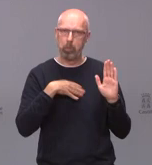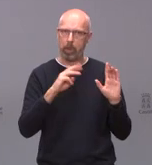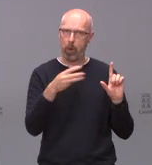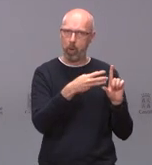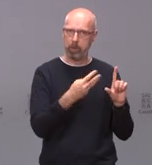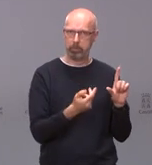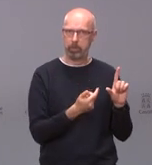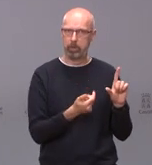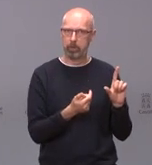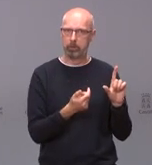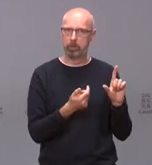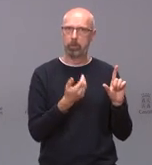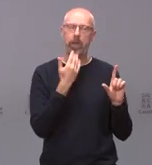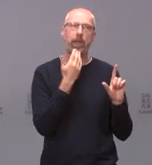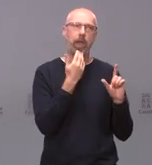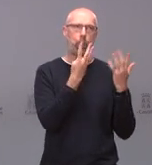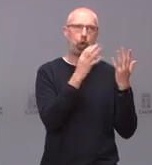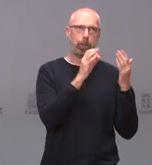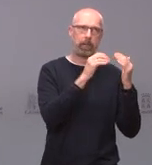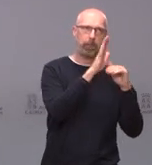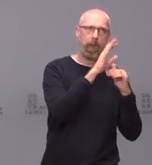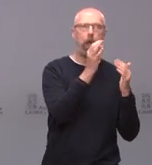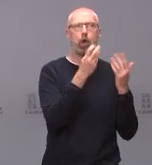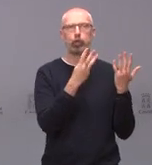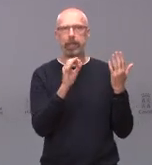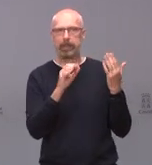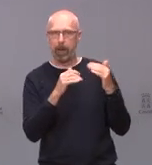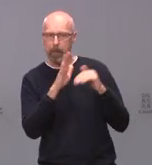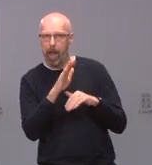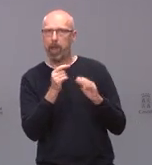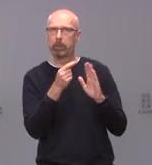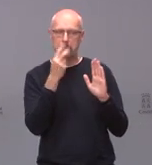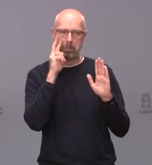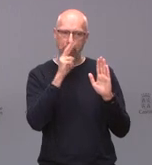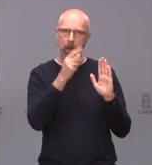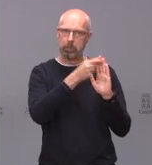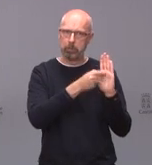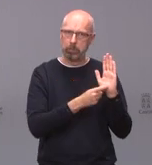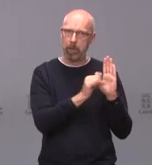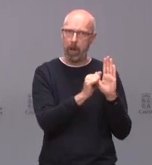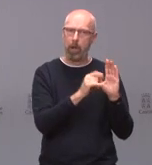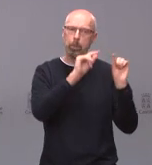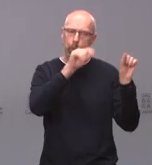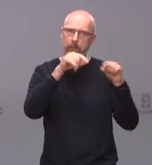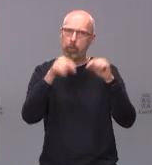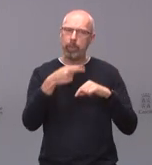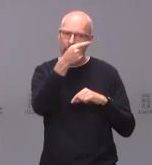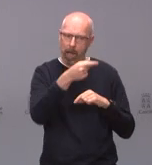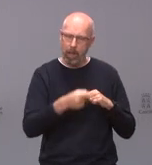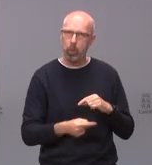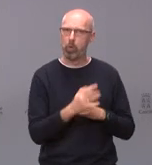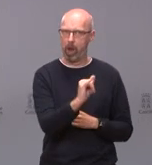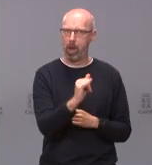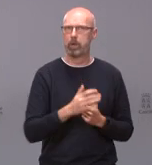porcentaje de los mayores de 90 qué porcentaje de mayores de 80 y lo puede ver también provincia por provincia cual le remito